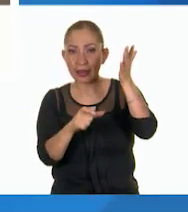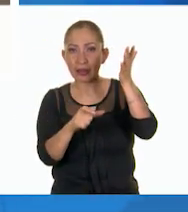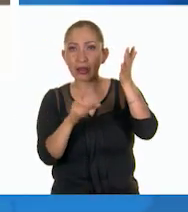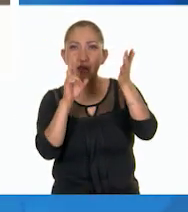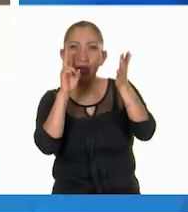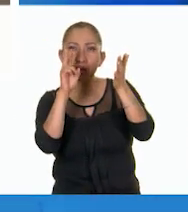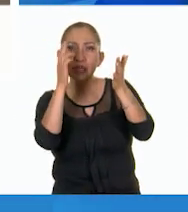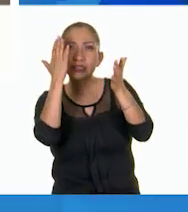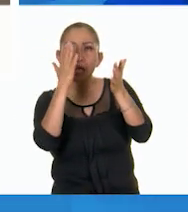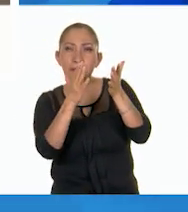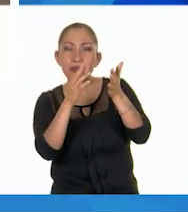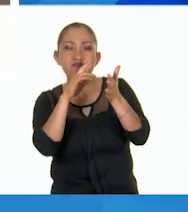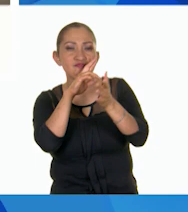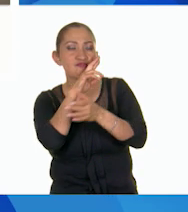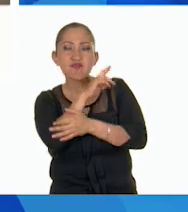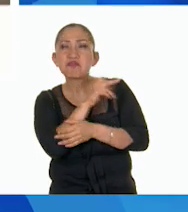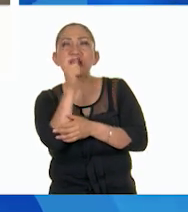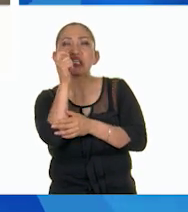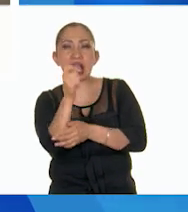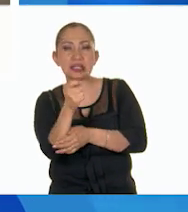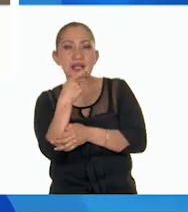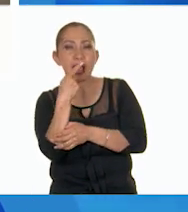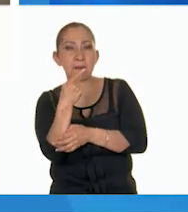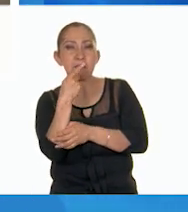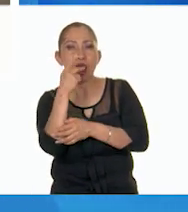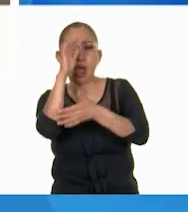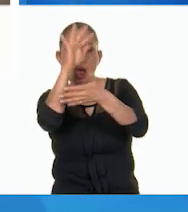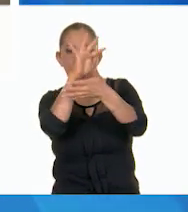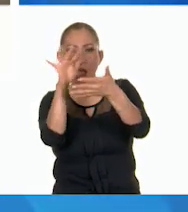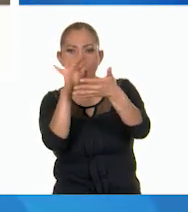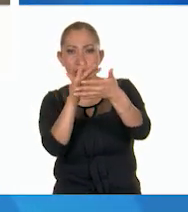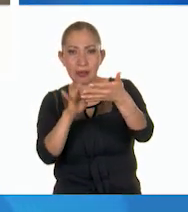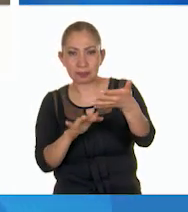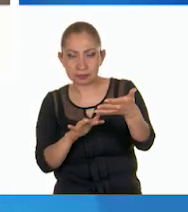sabe de inmediato de qué se trata el texto.